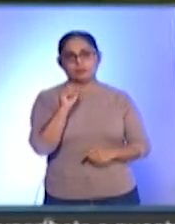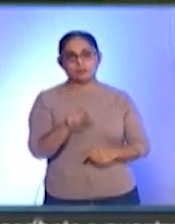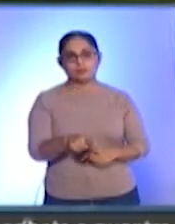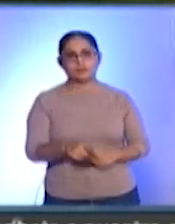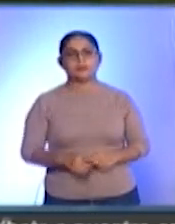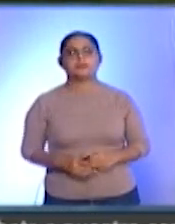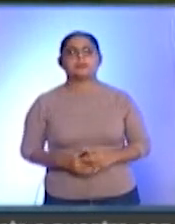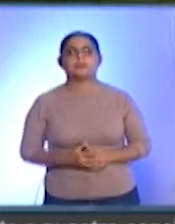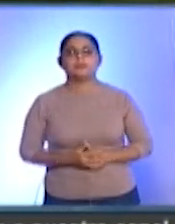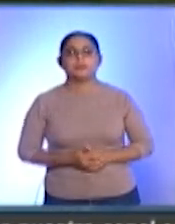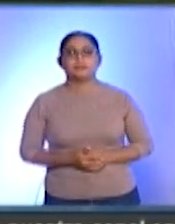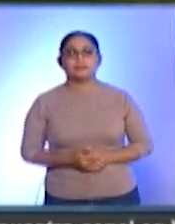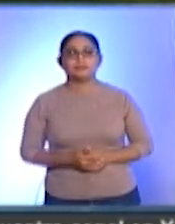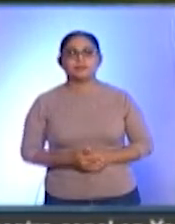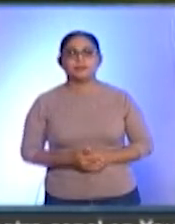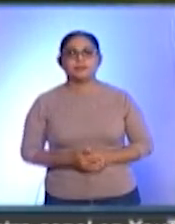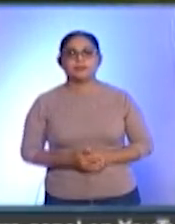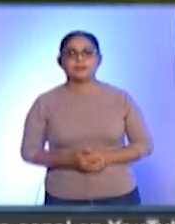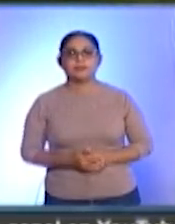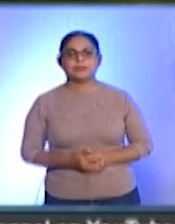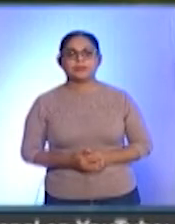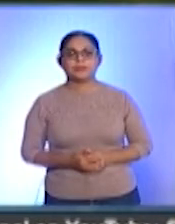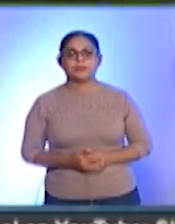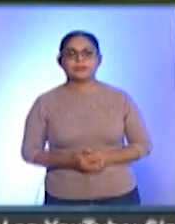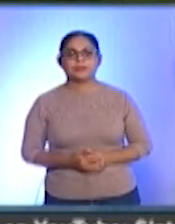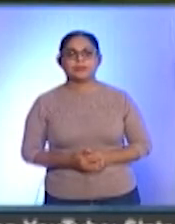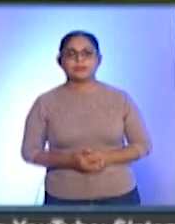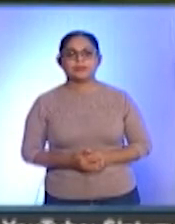SM Noticias, Dafne Gutiérrez.